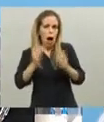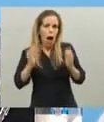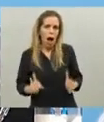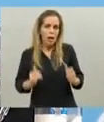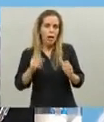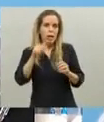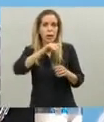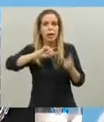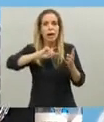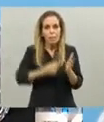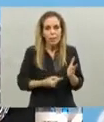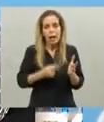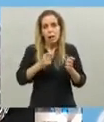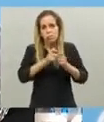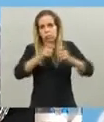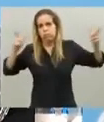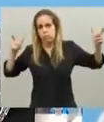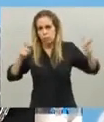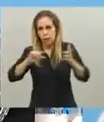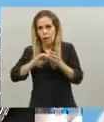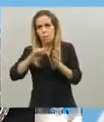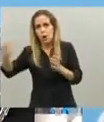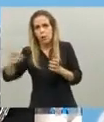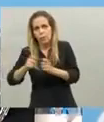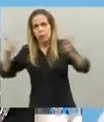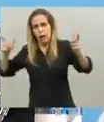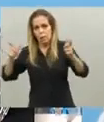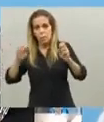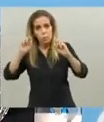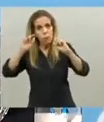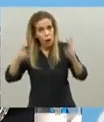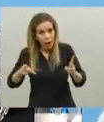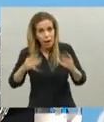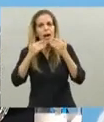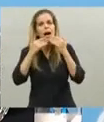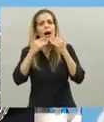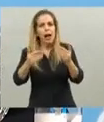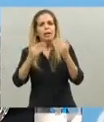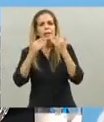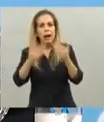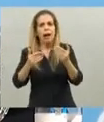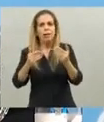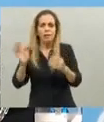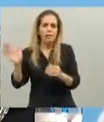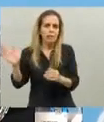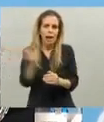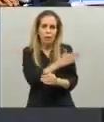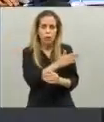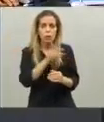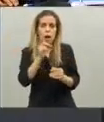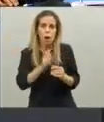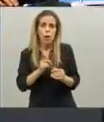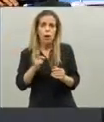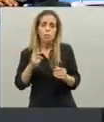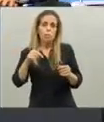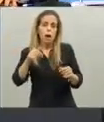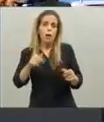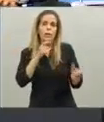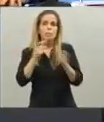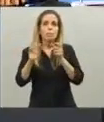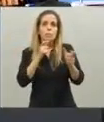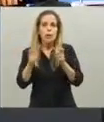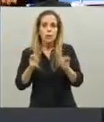en ciudades como la que vivimos nosotros aumenta ¿de acuerdo? gracias de vuelta a todos y a todas y ahora si hay preguntas contestamos